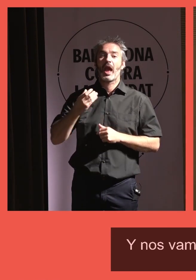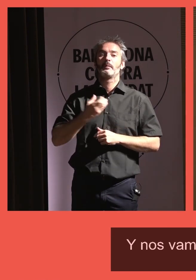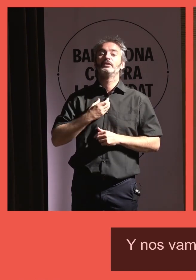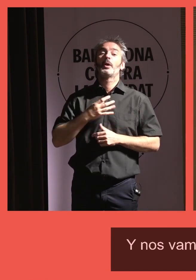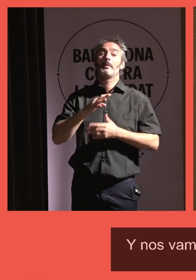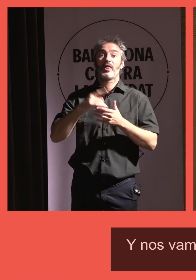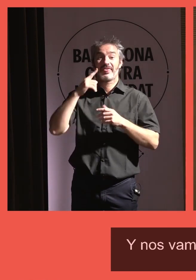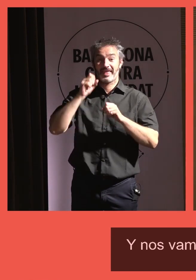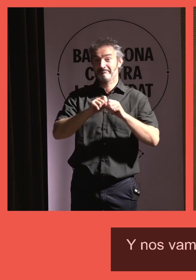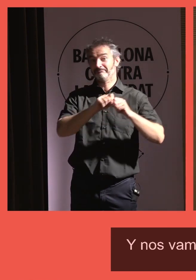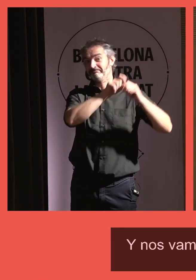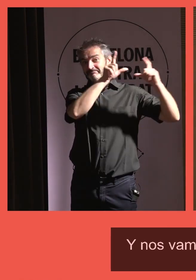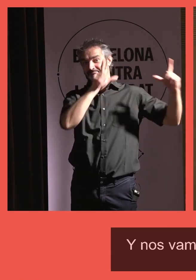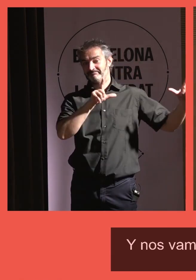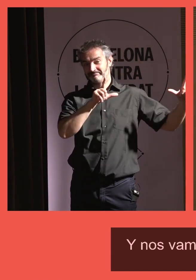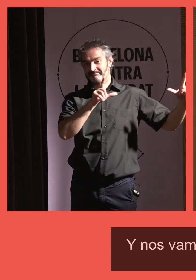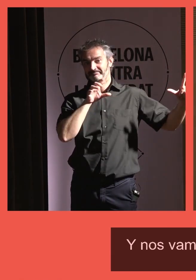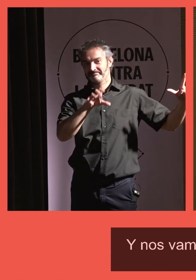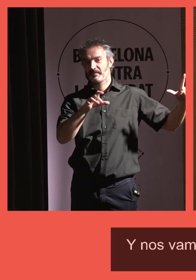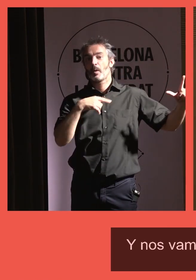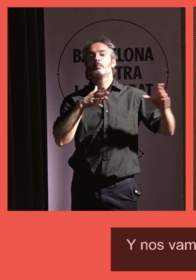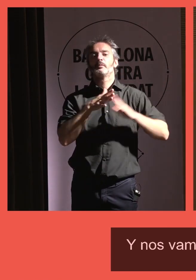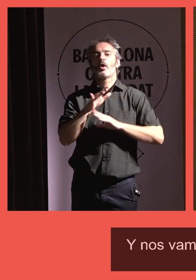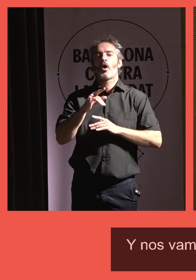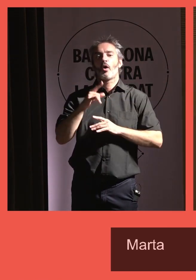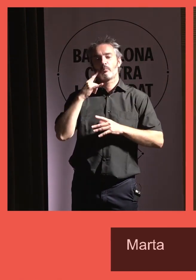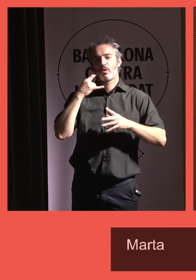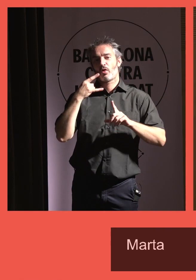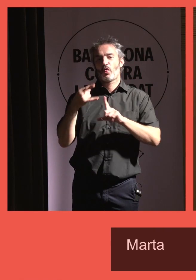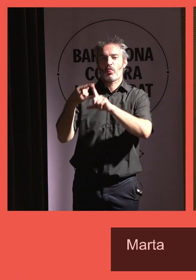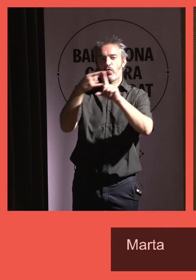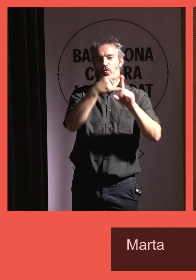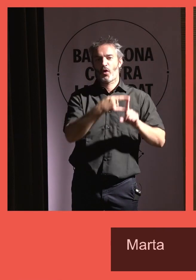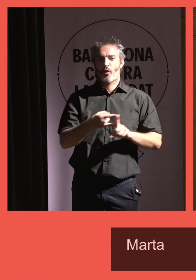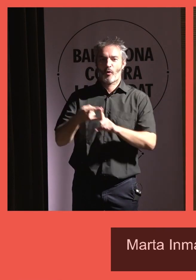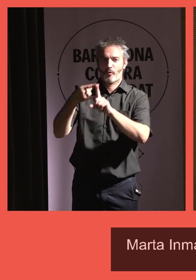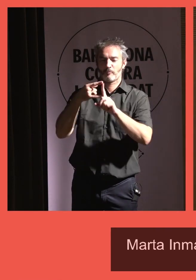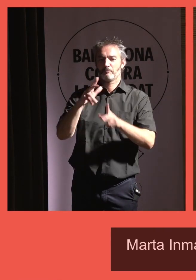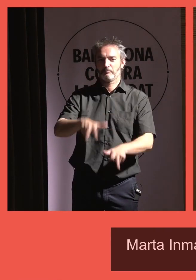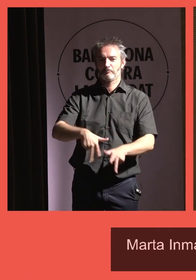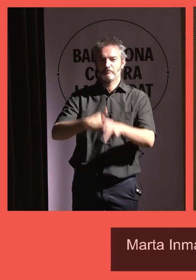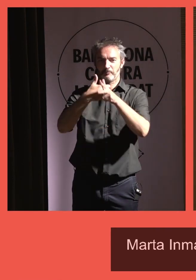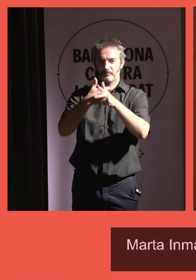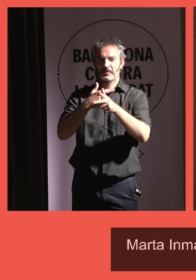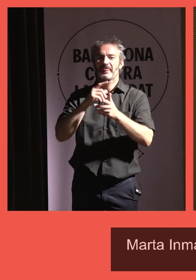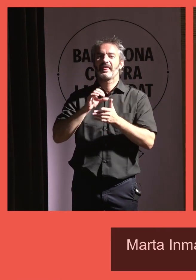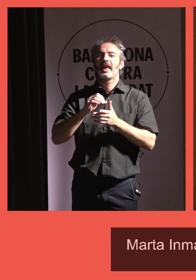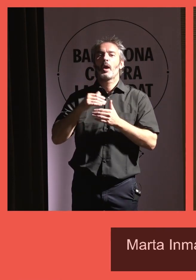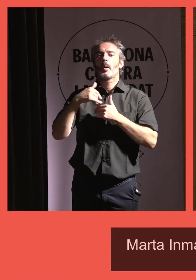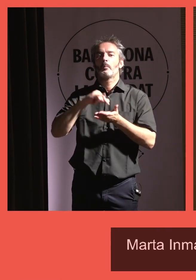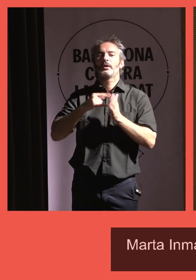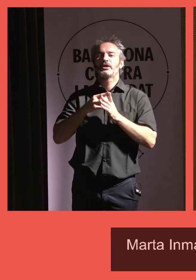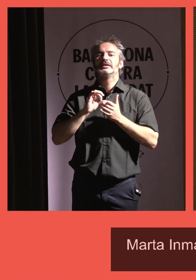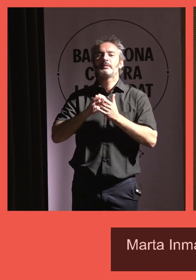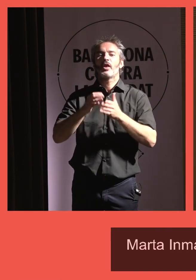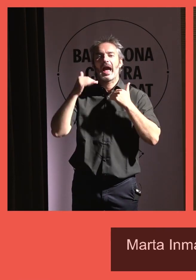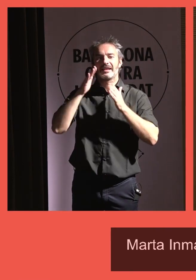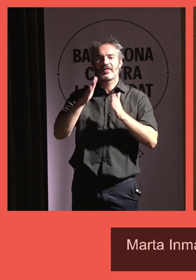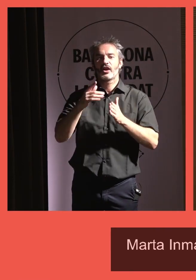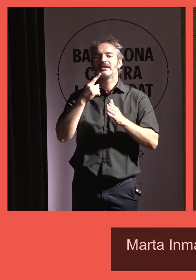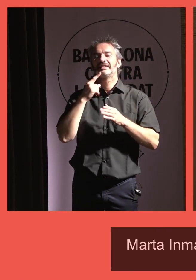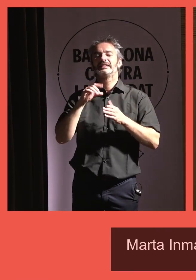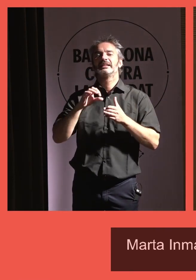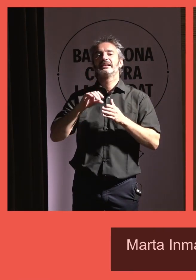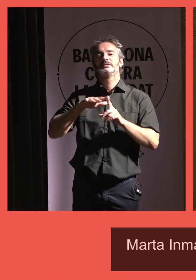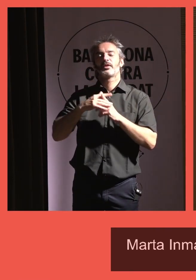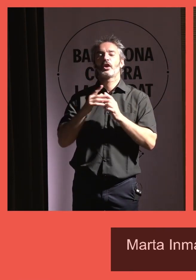que la veremos en pantalla. Ahí la tenemos, que entra vía Zoom, para contarnos el proyecto Servicio de Atención a Personas en Situación